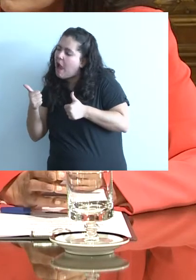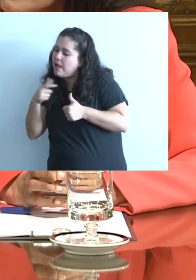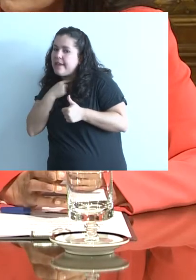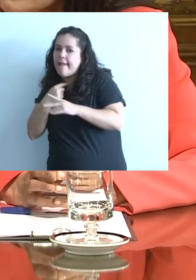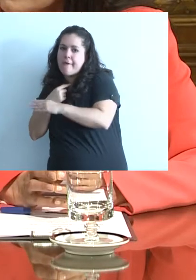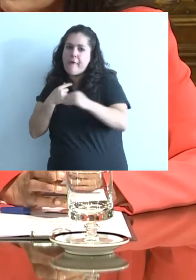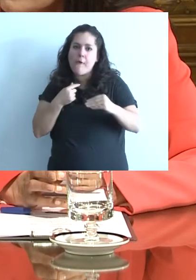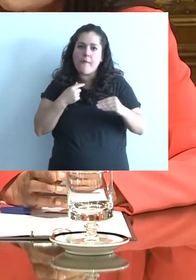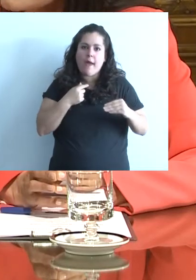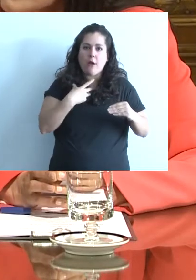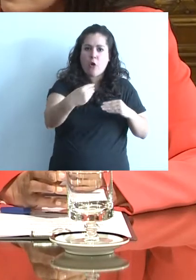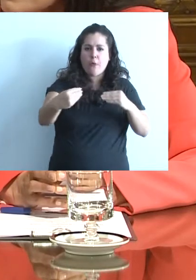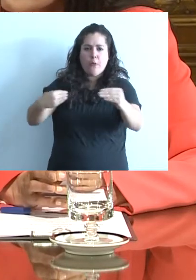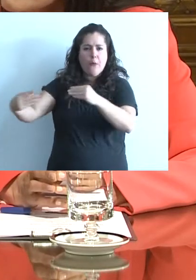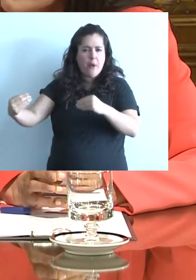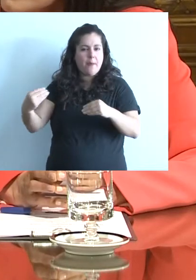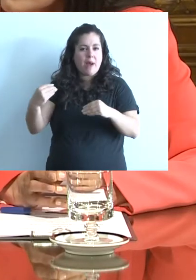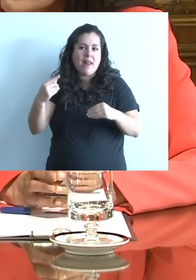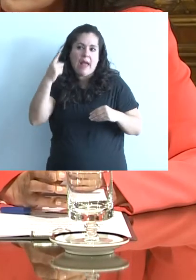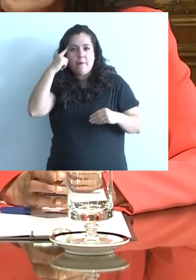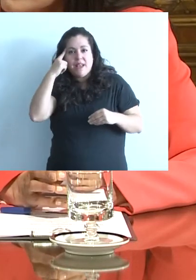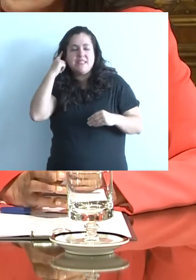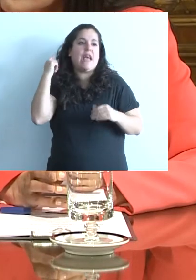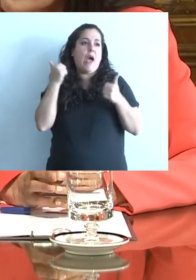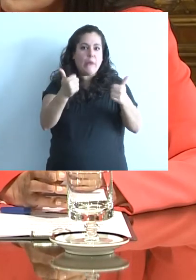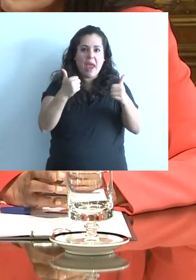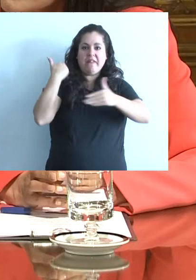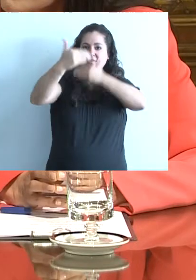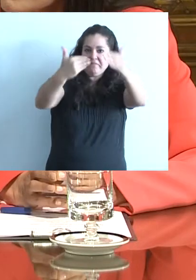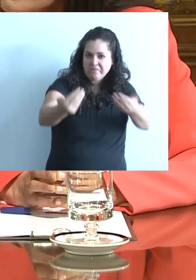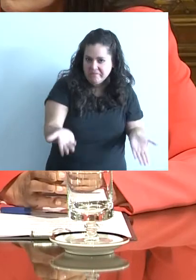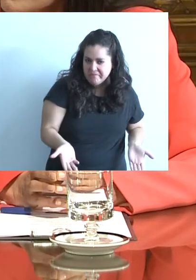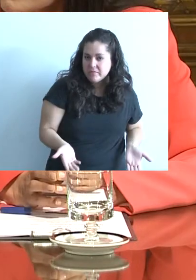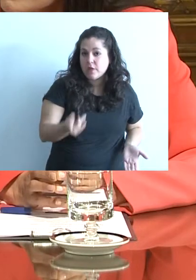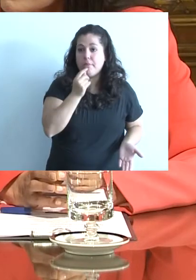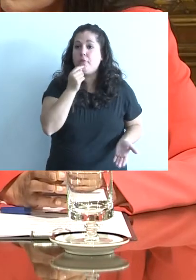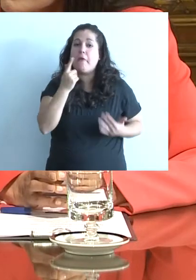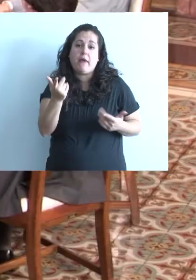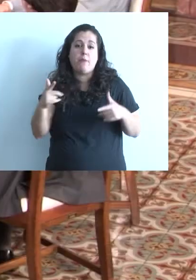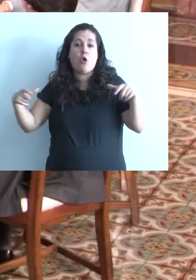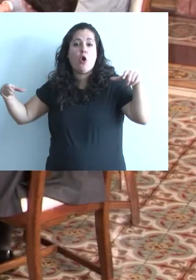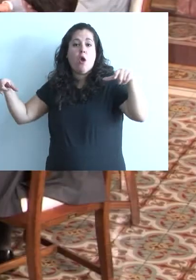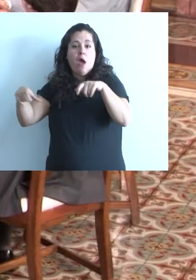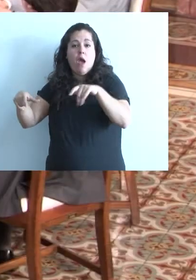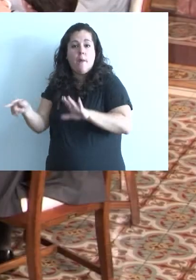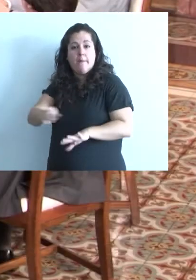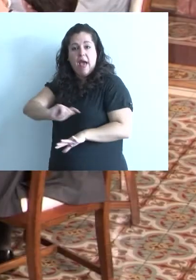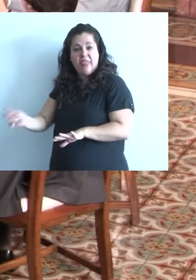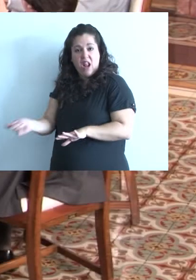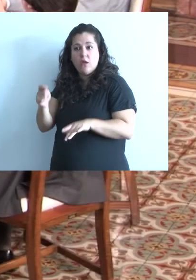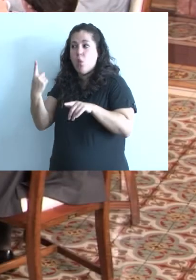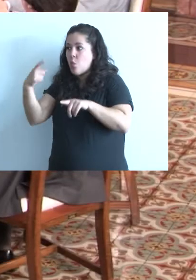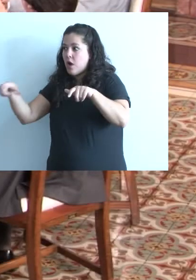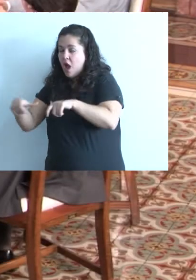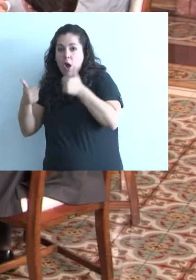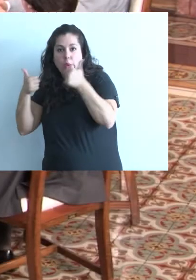se trata de repetir porque, en definitiva, por lo general, todos quieren estar detrás del éxito. pasado con, por decir, el mundo del padre. Todo